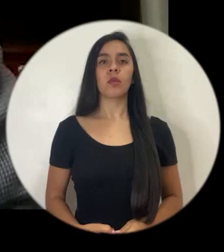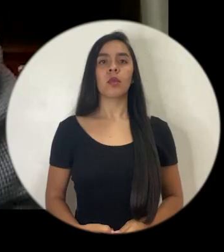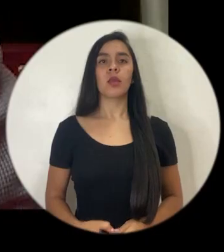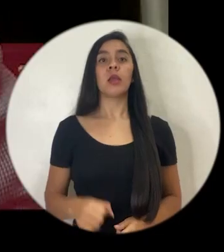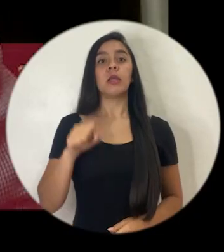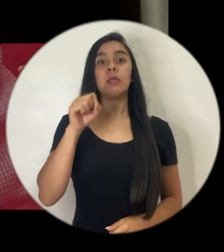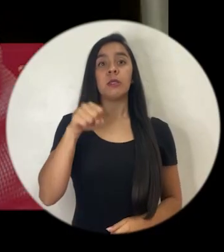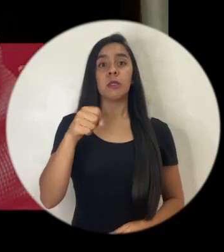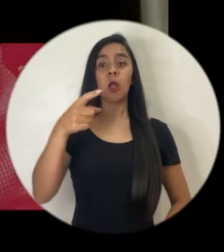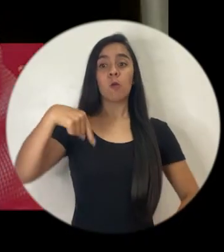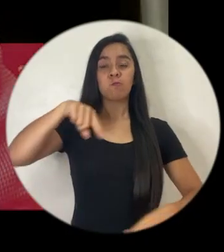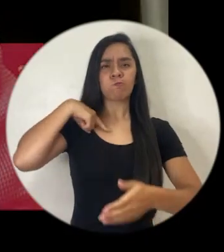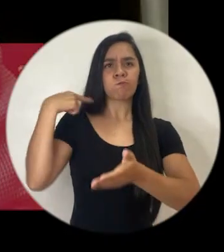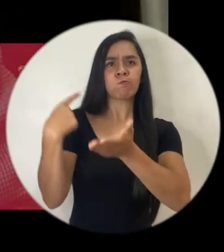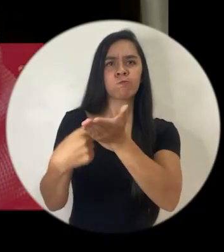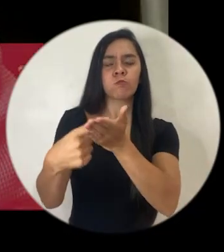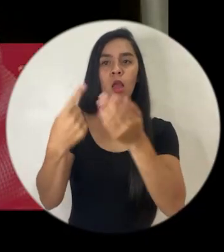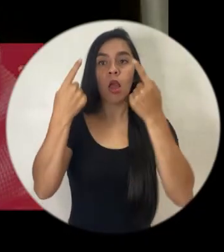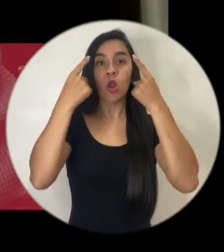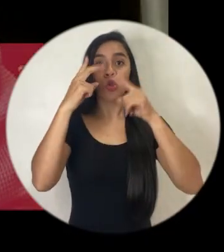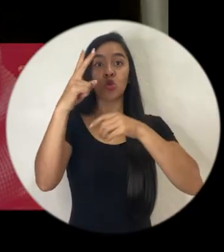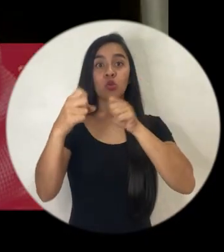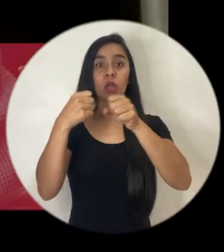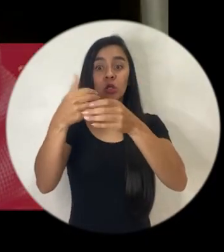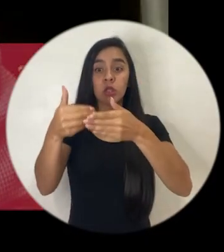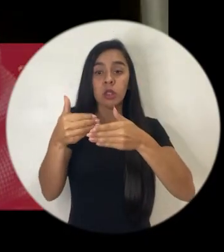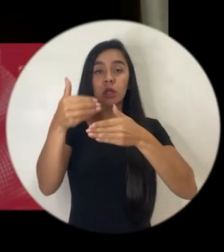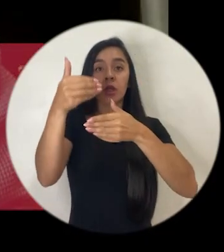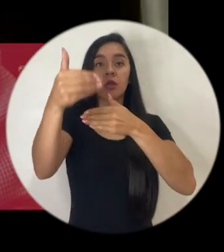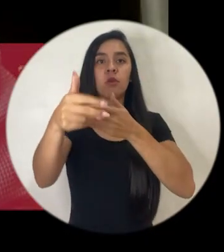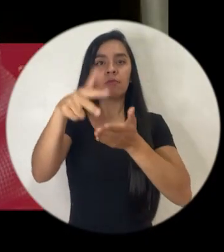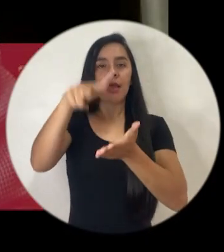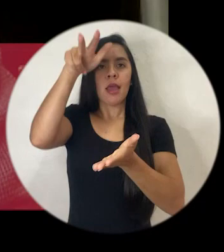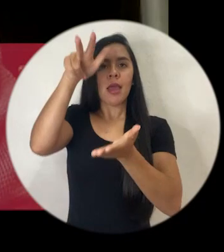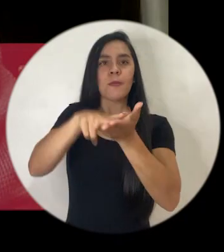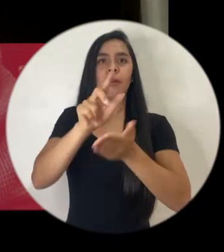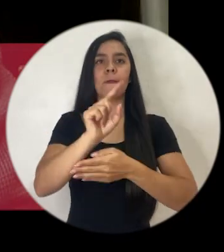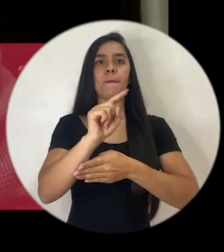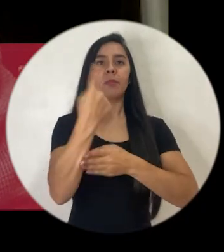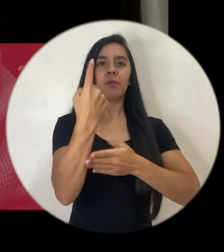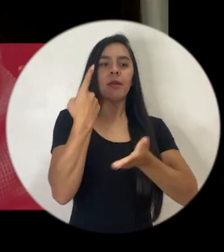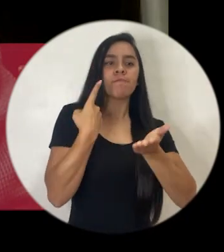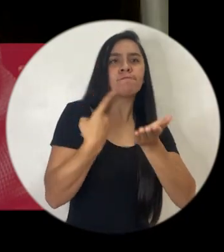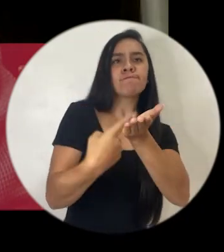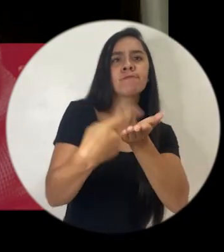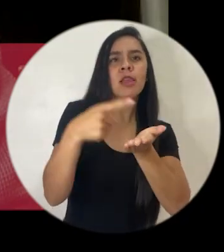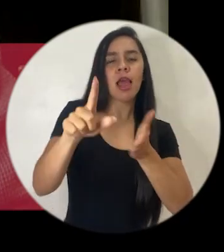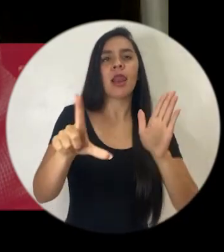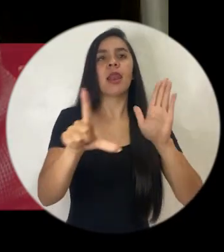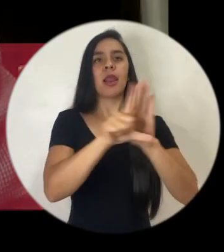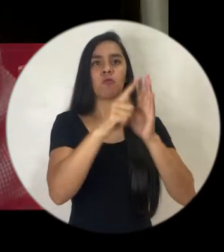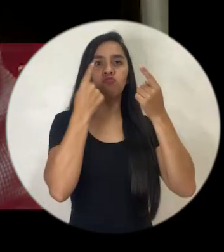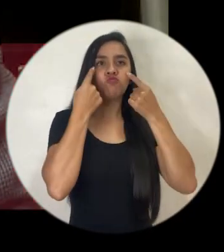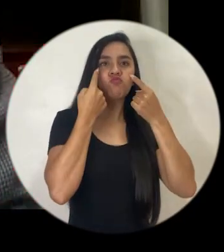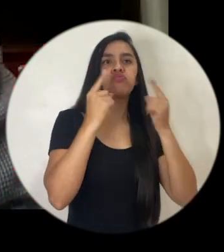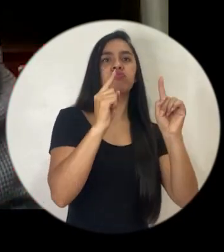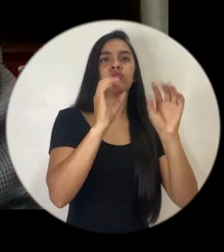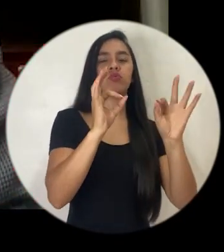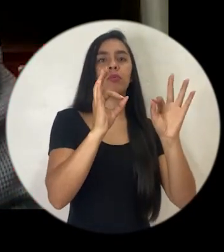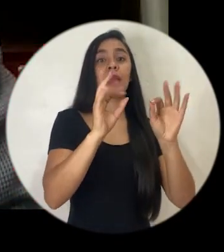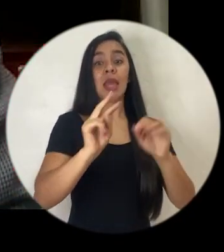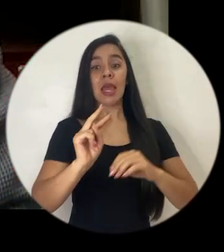Y finalmente logramos dos años después aprobar el primer debate de esta ley